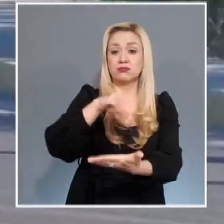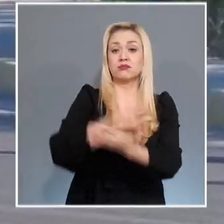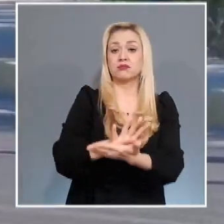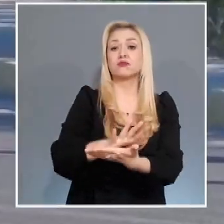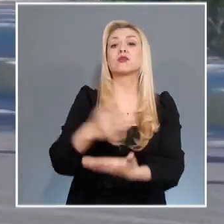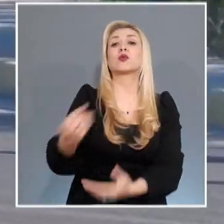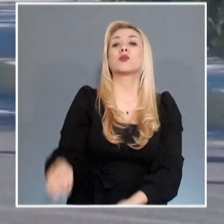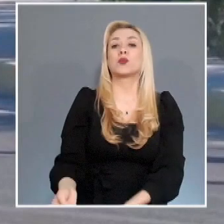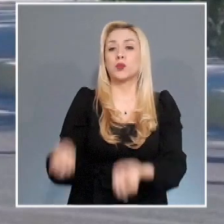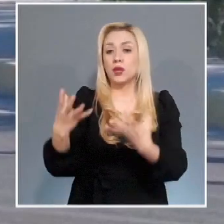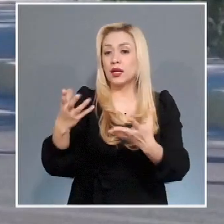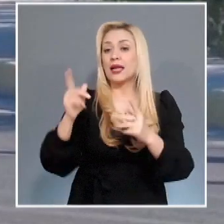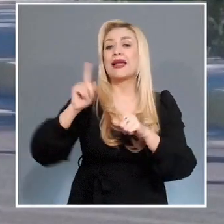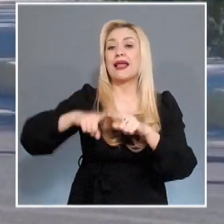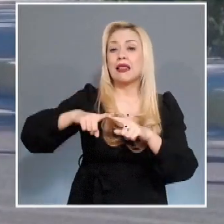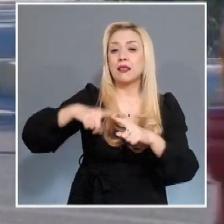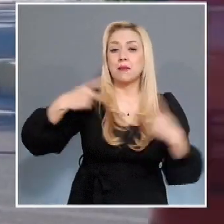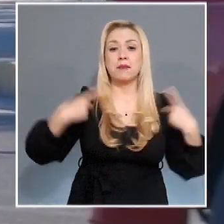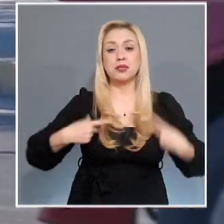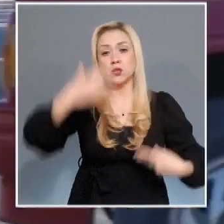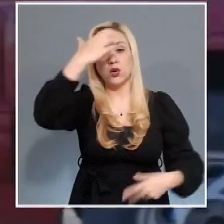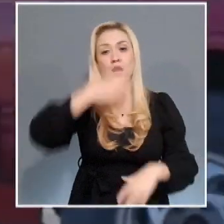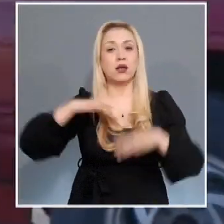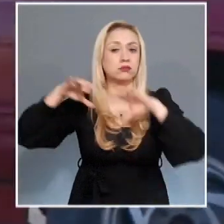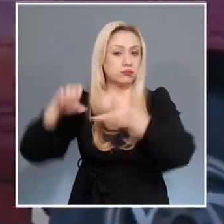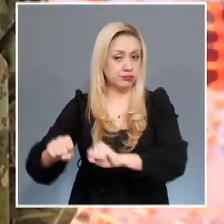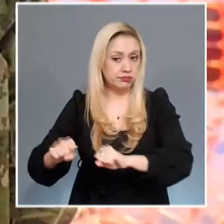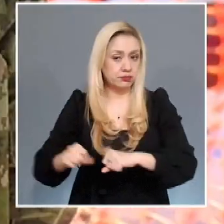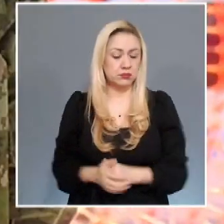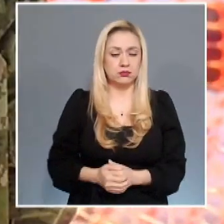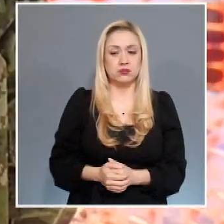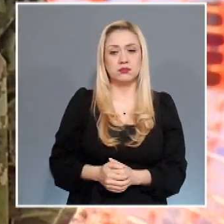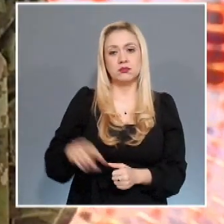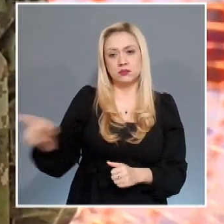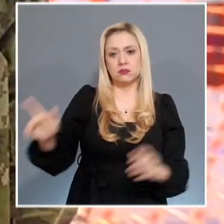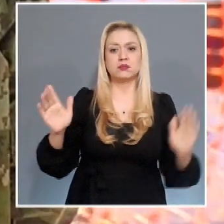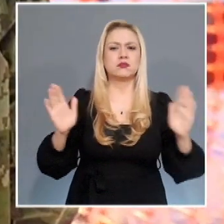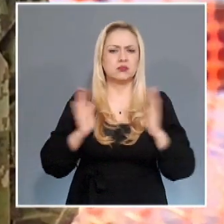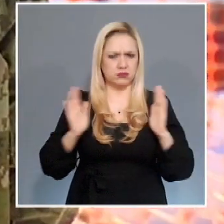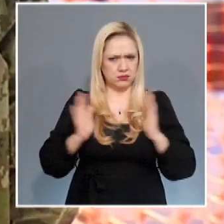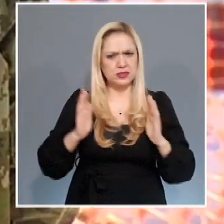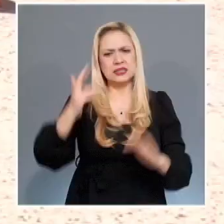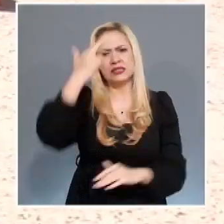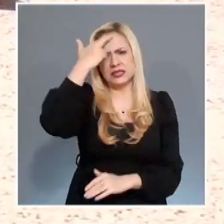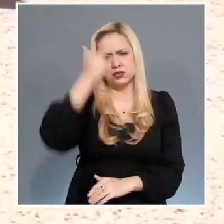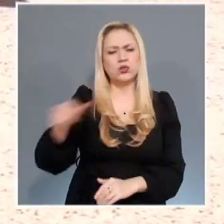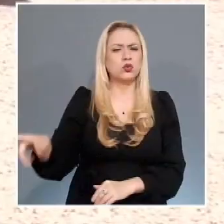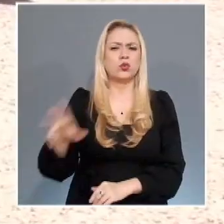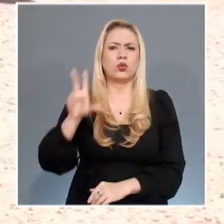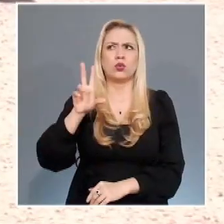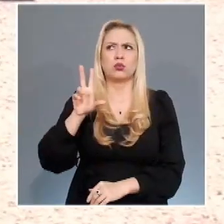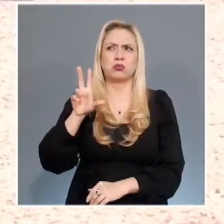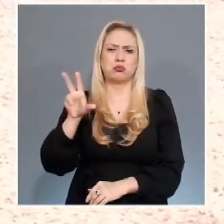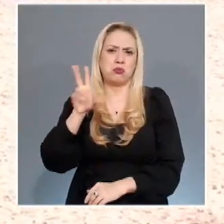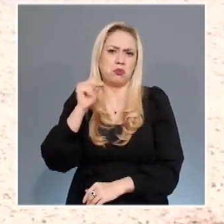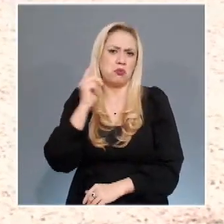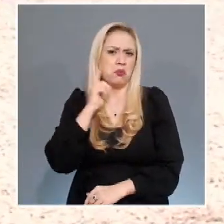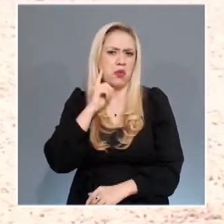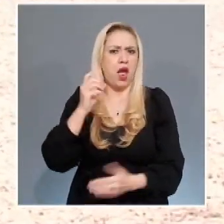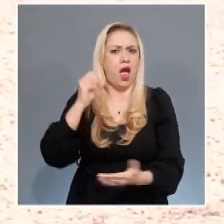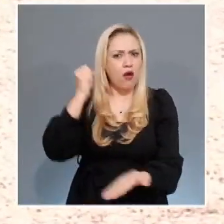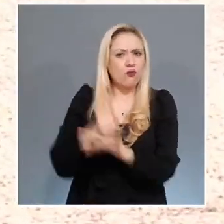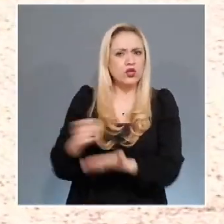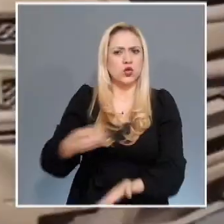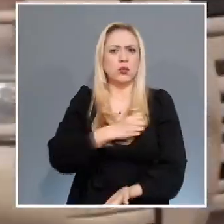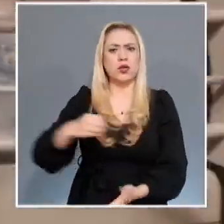Se precisó que, si bien la Fuerza Armada Permanente no está obligada a dar aviso de la detención a una autoridad